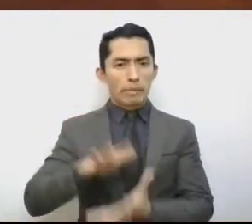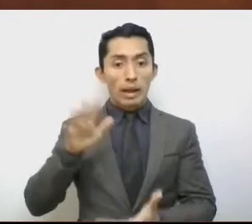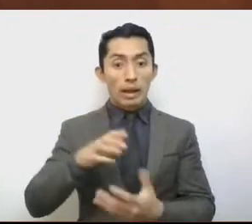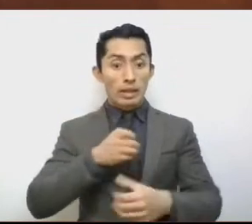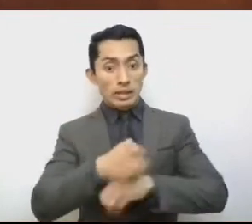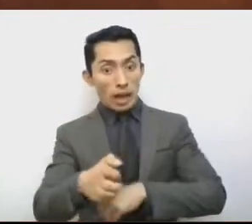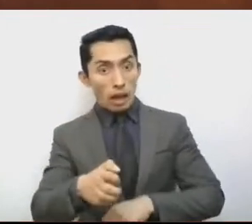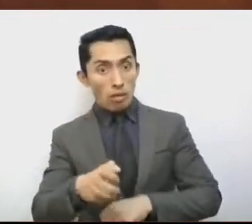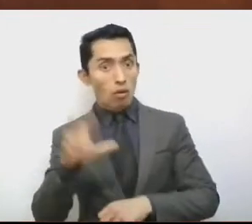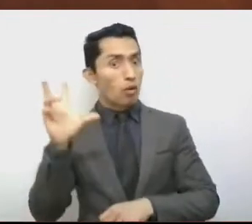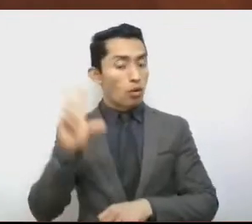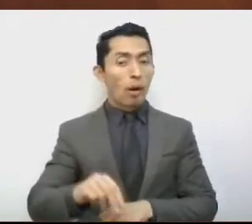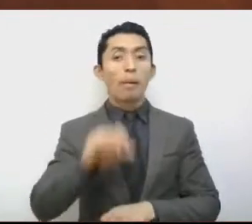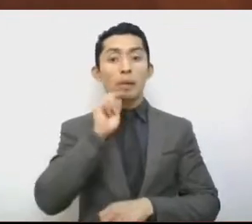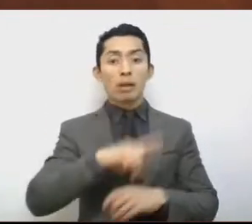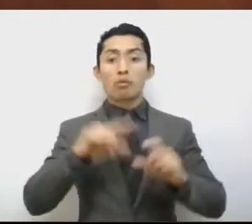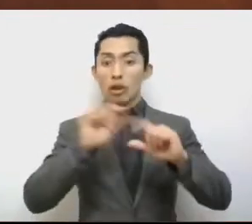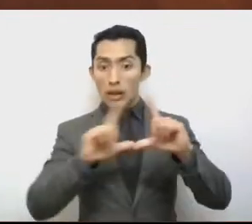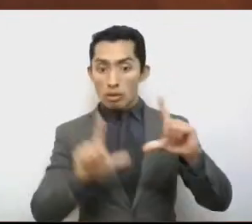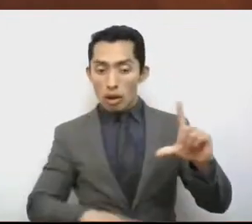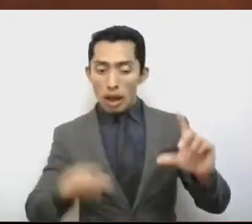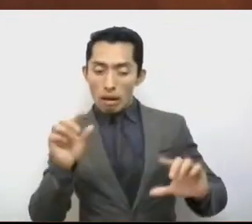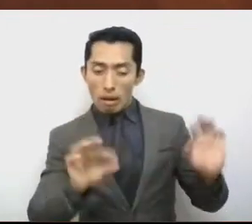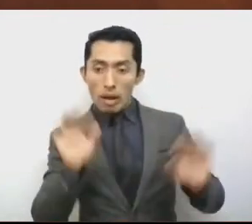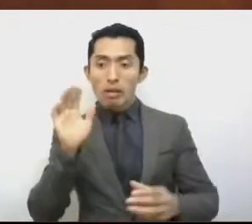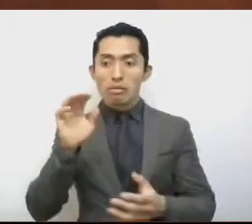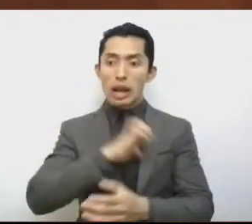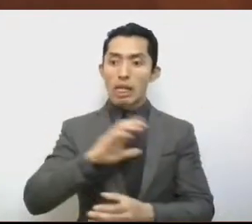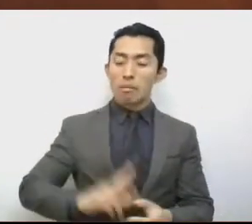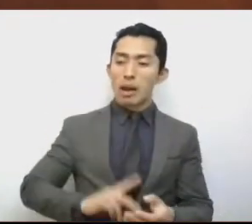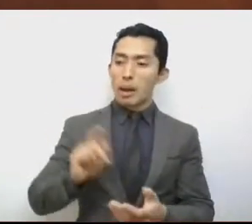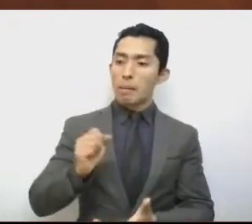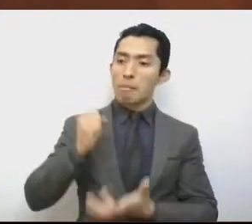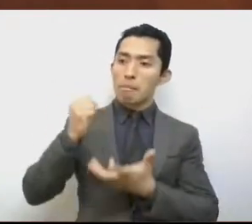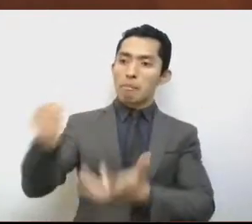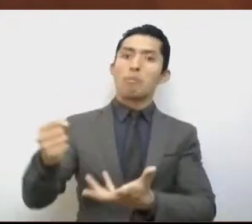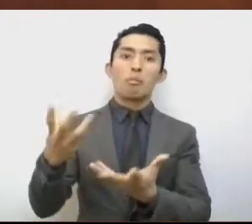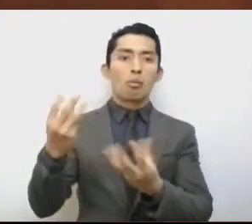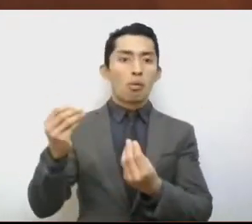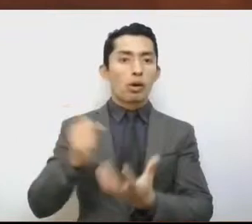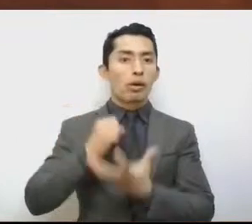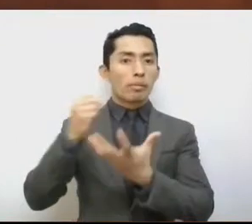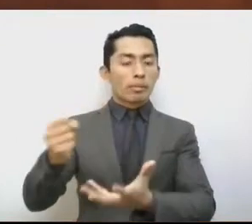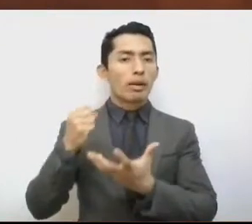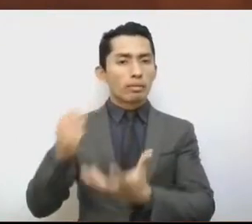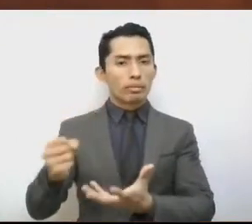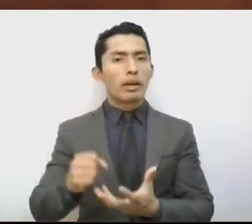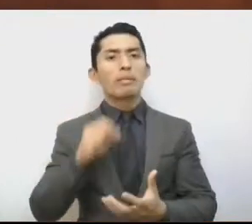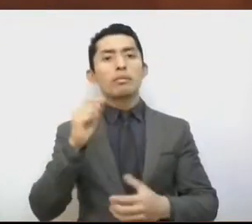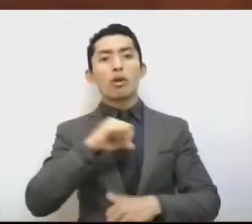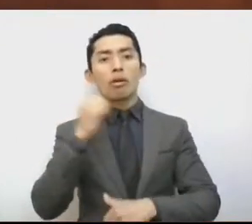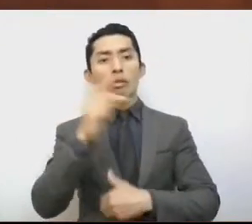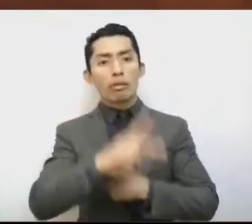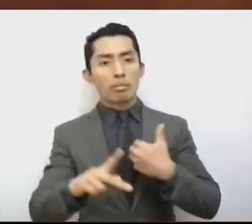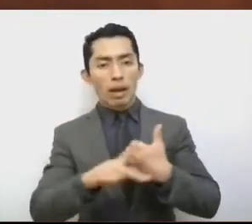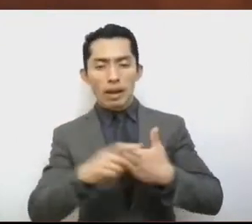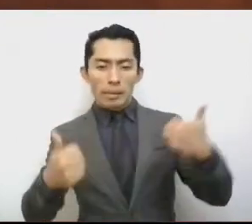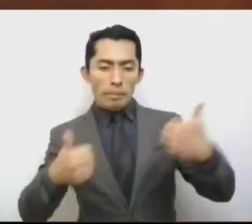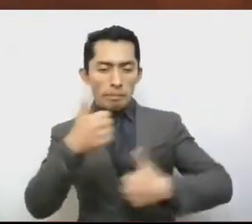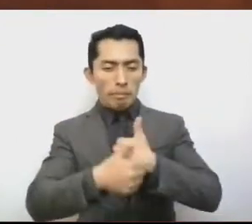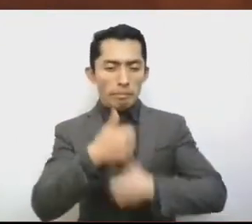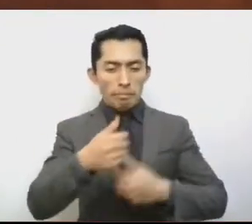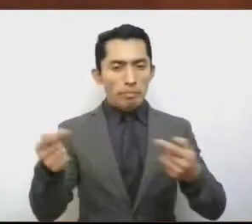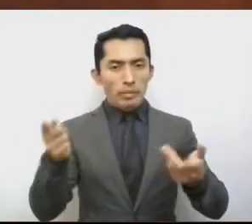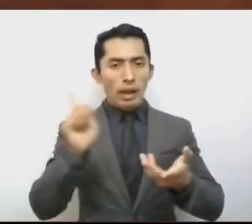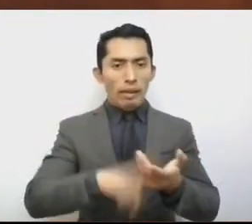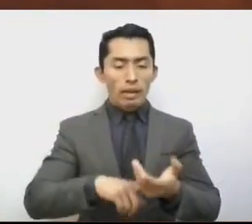sino a nivel nacional. Y su presupuesto compite con varios países de Centro y